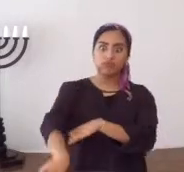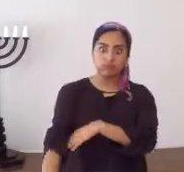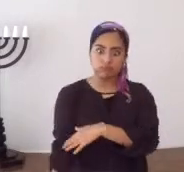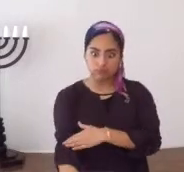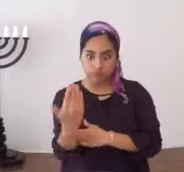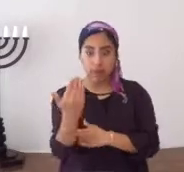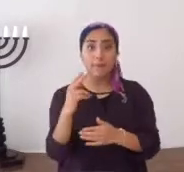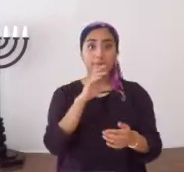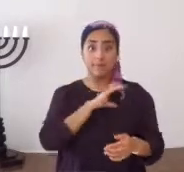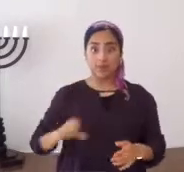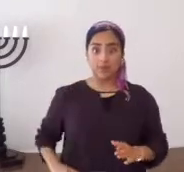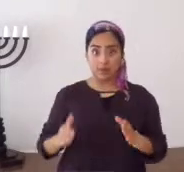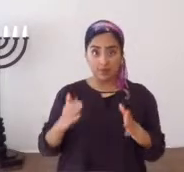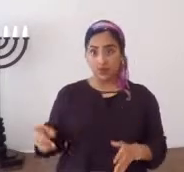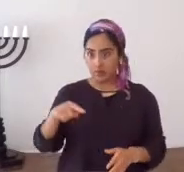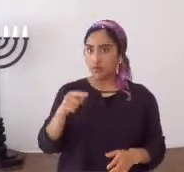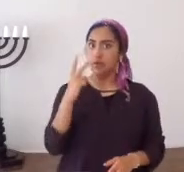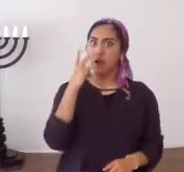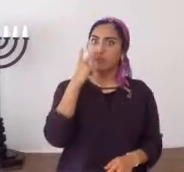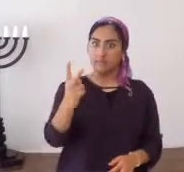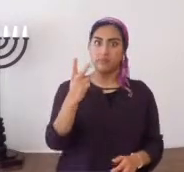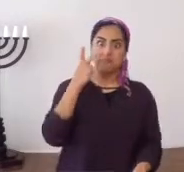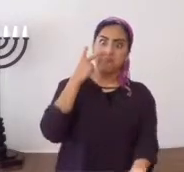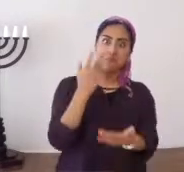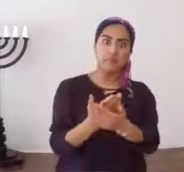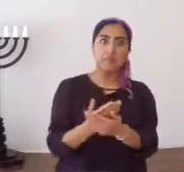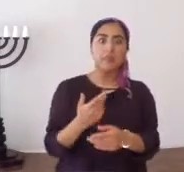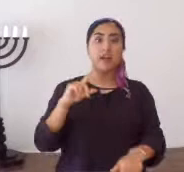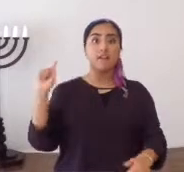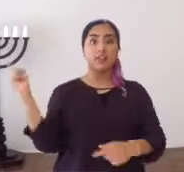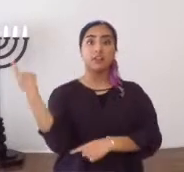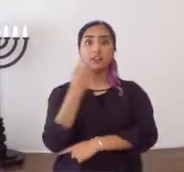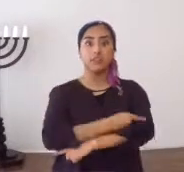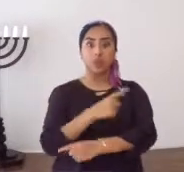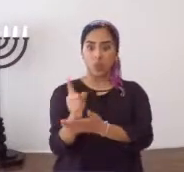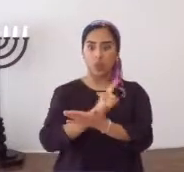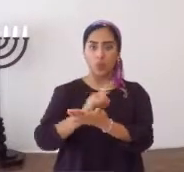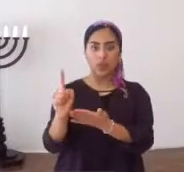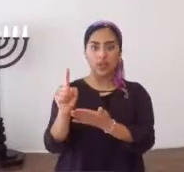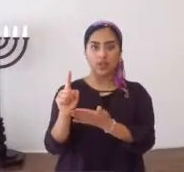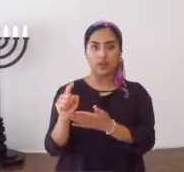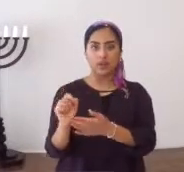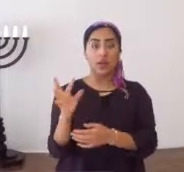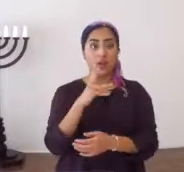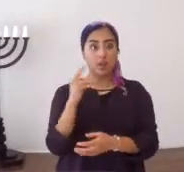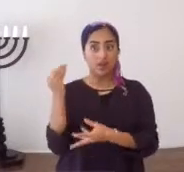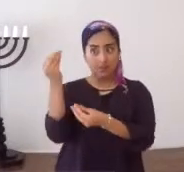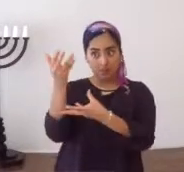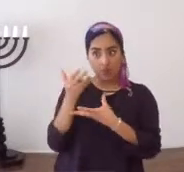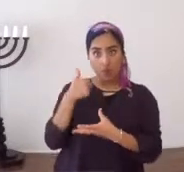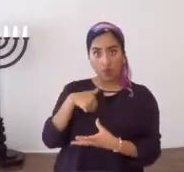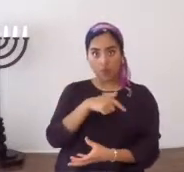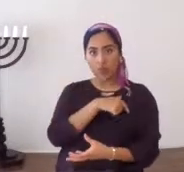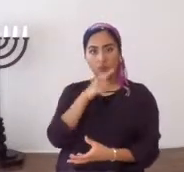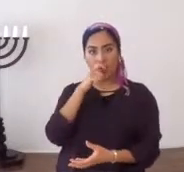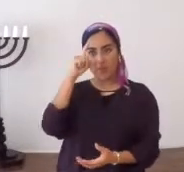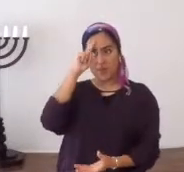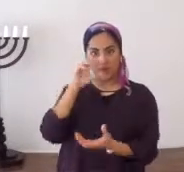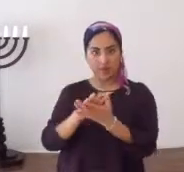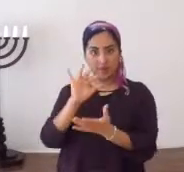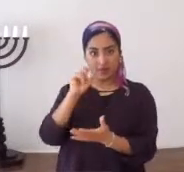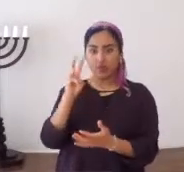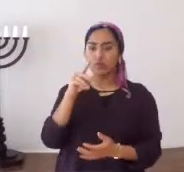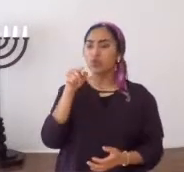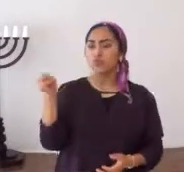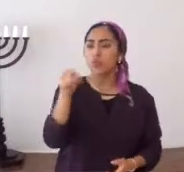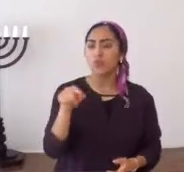medianoche. Entonces, el pueblo cristiano dice, ¿ya ven, mesiánicos? Es el primer día de la semana. Y nos dicen